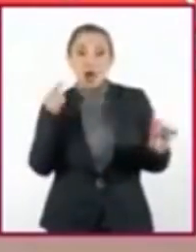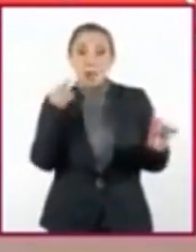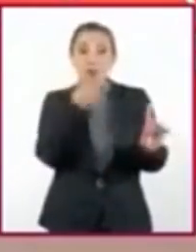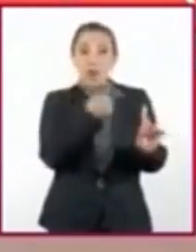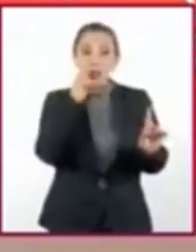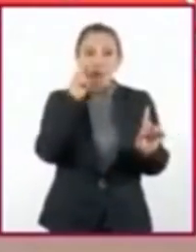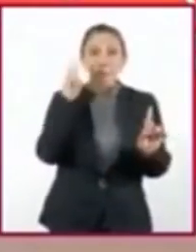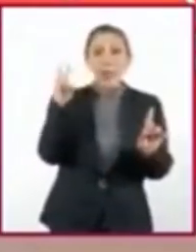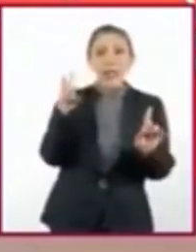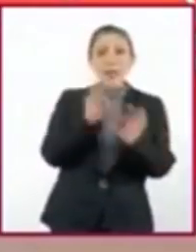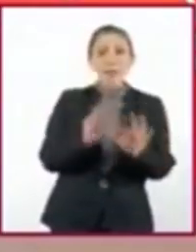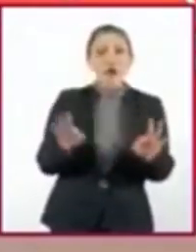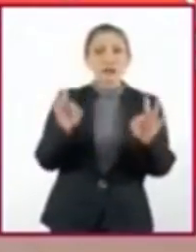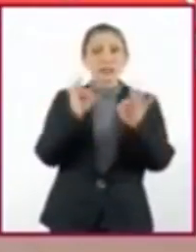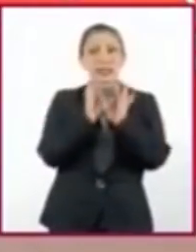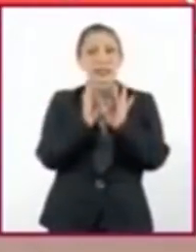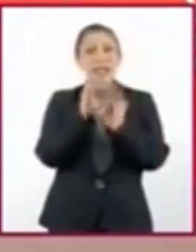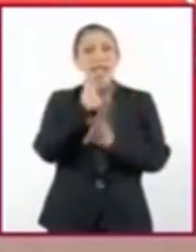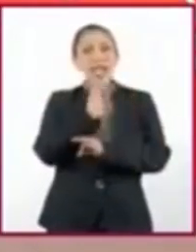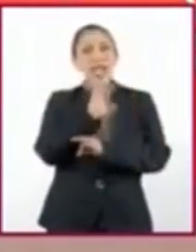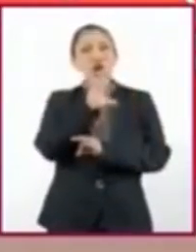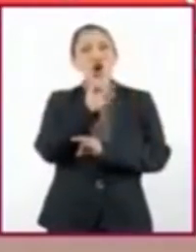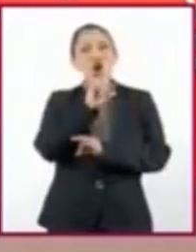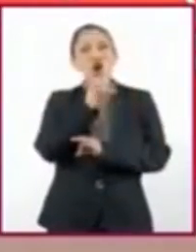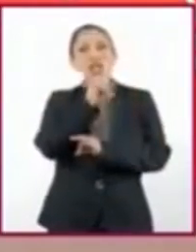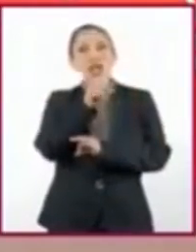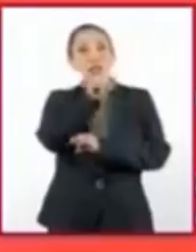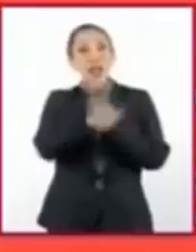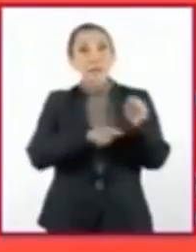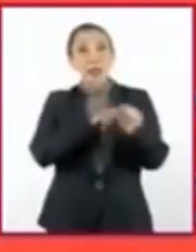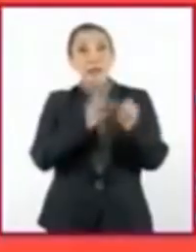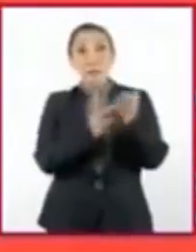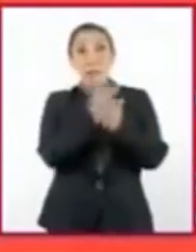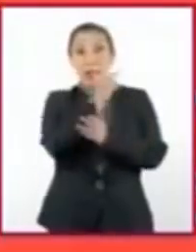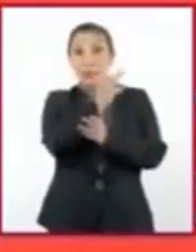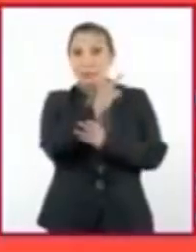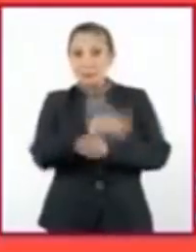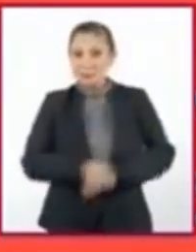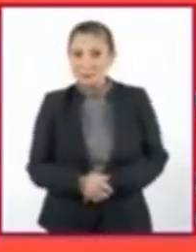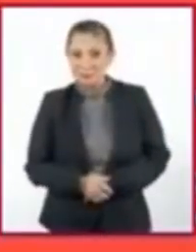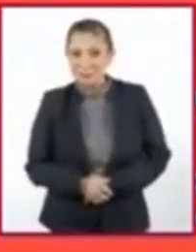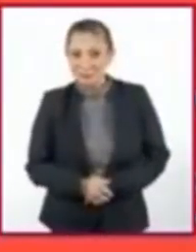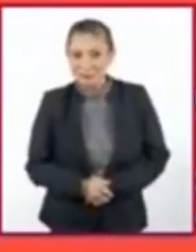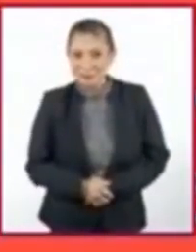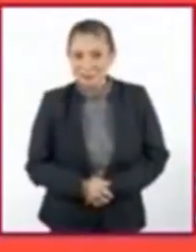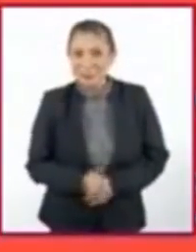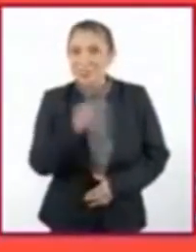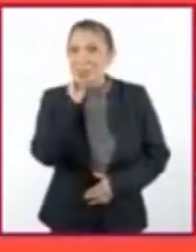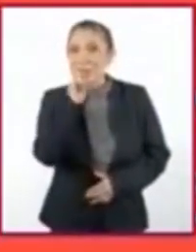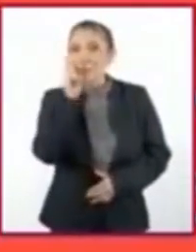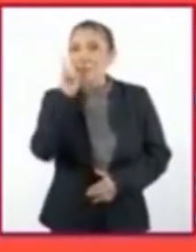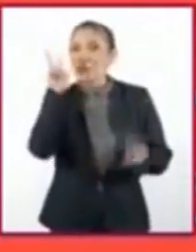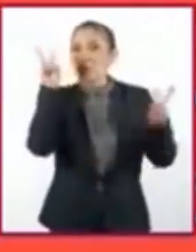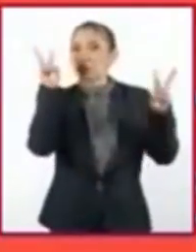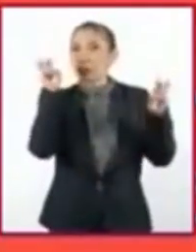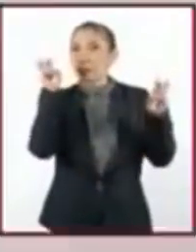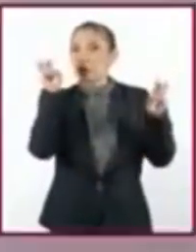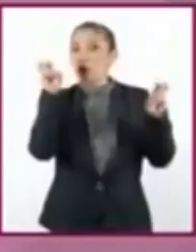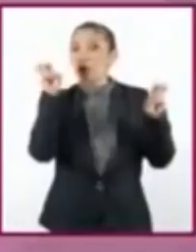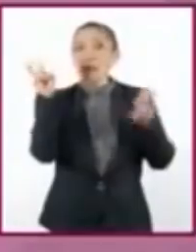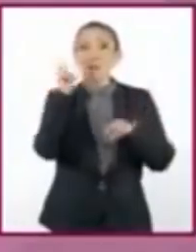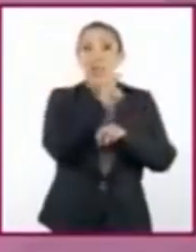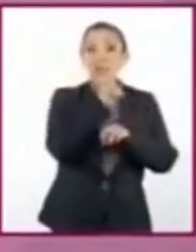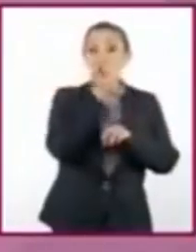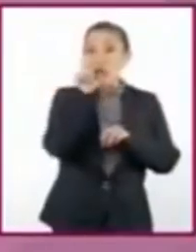identificar la importancia ecológica de la biodiversidad. Y lo haremos a través del tema lo que el viento,